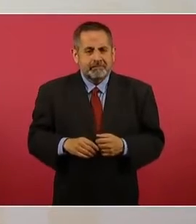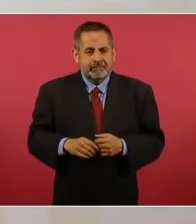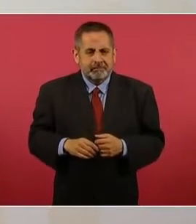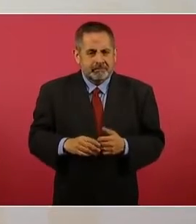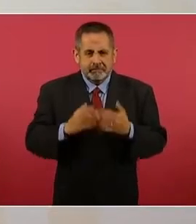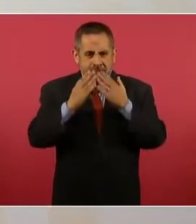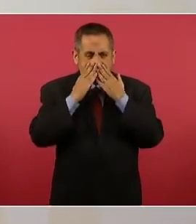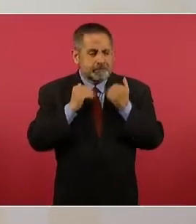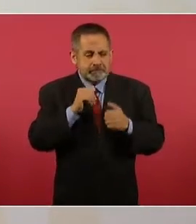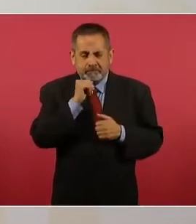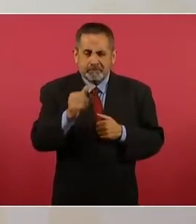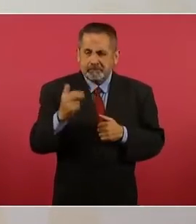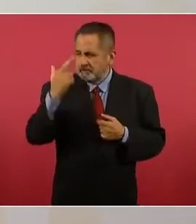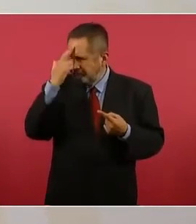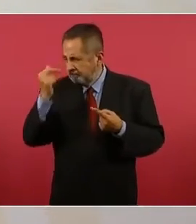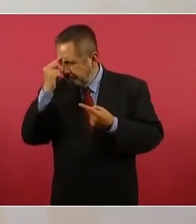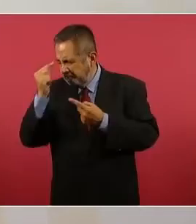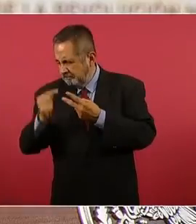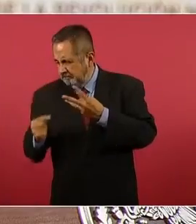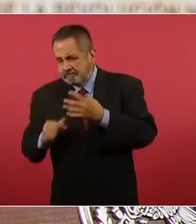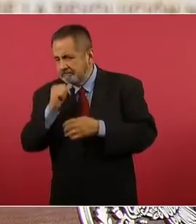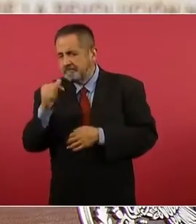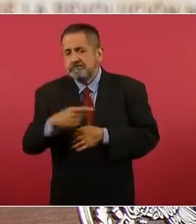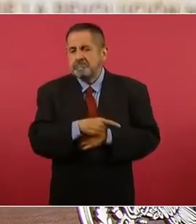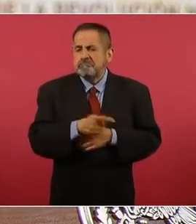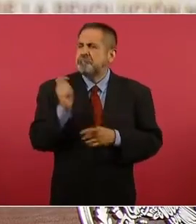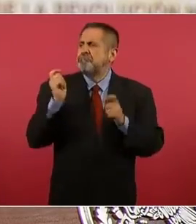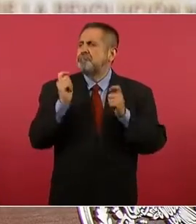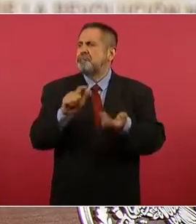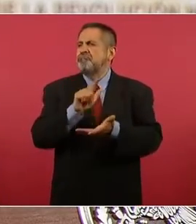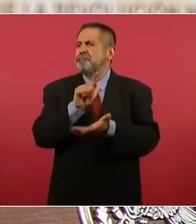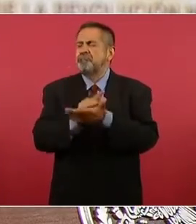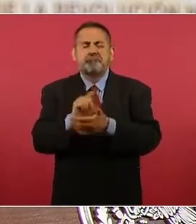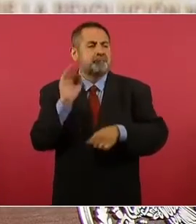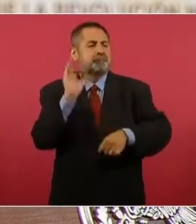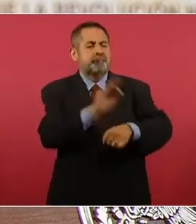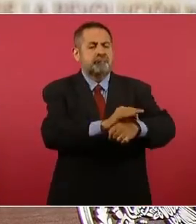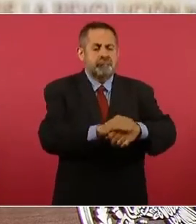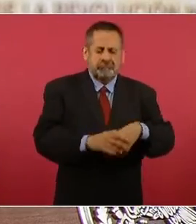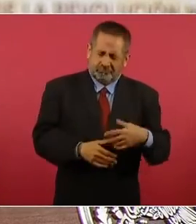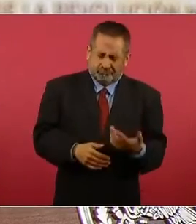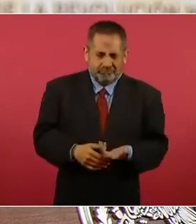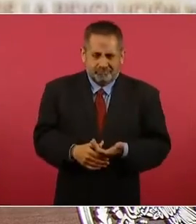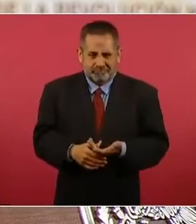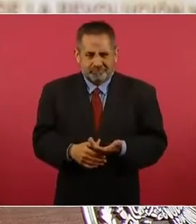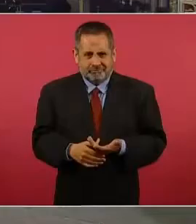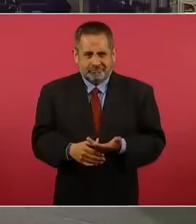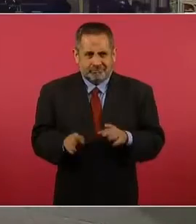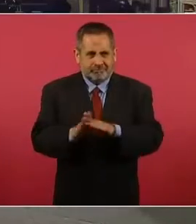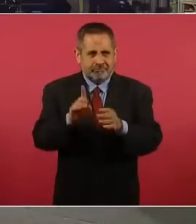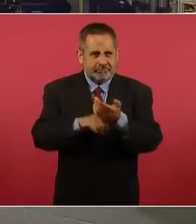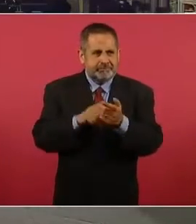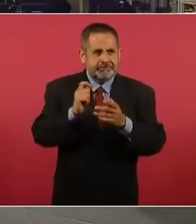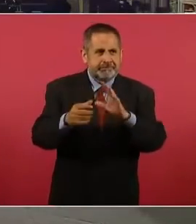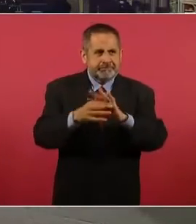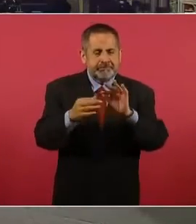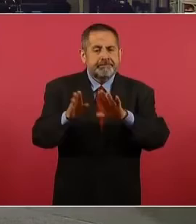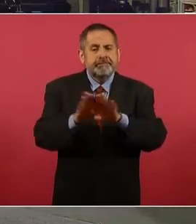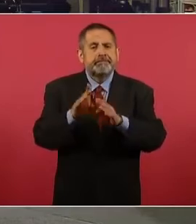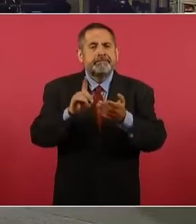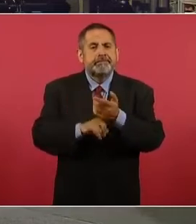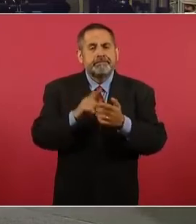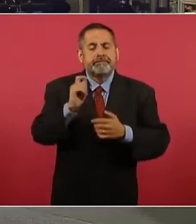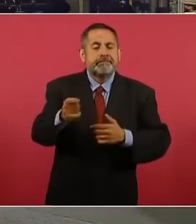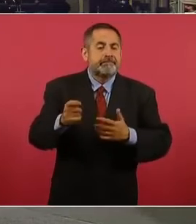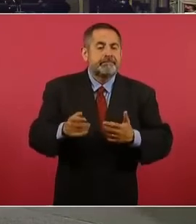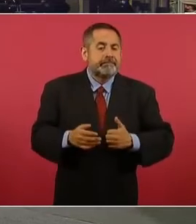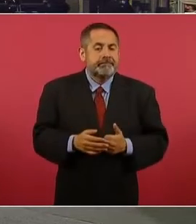fundamento, pero eso corresponde a